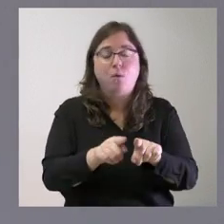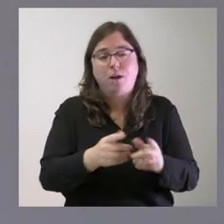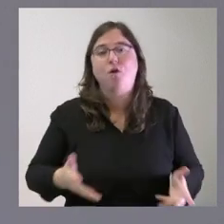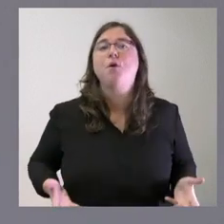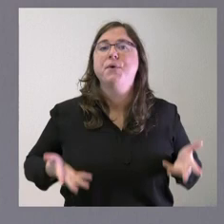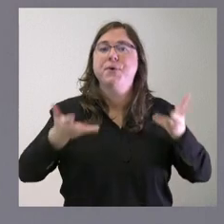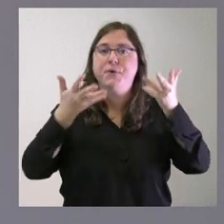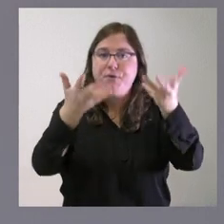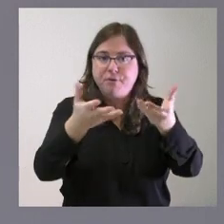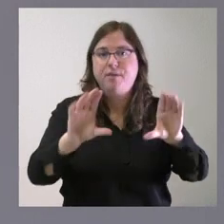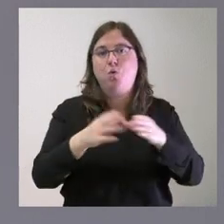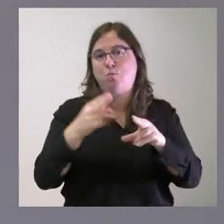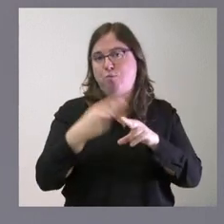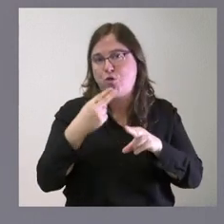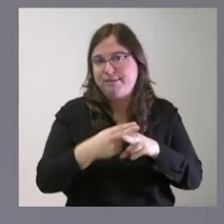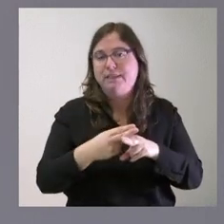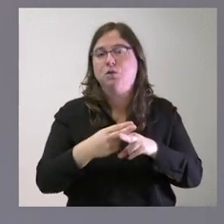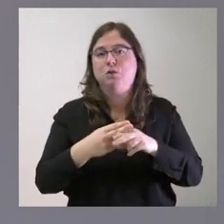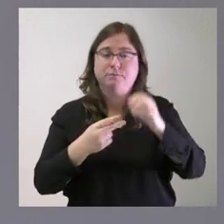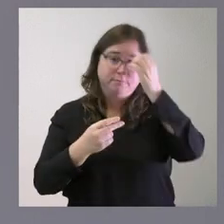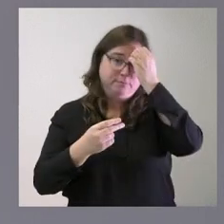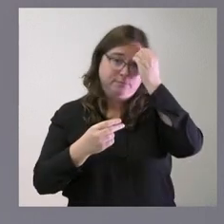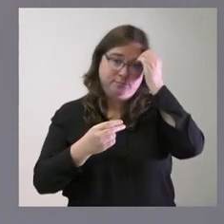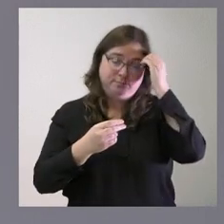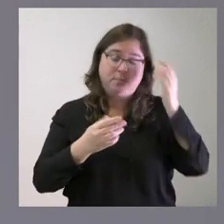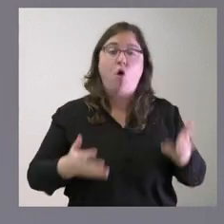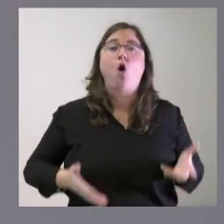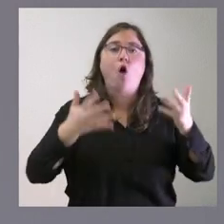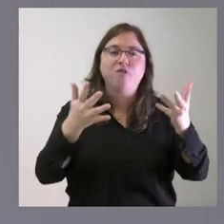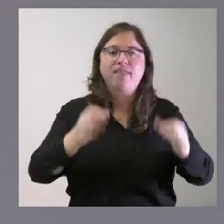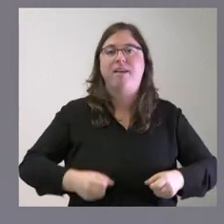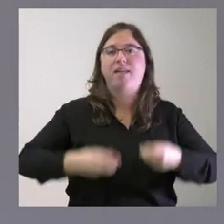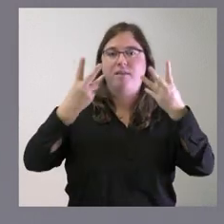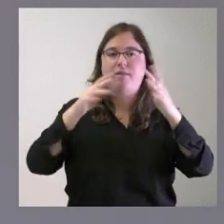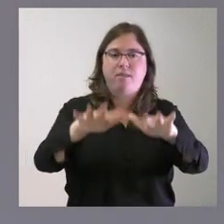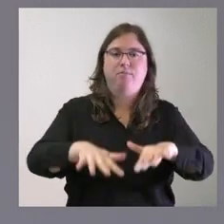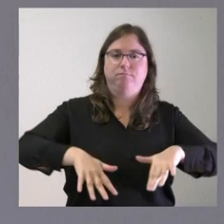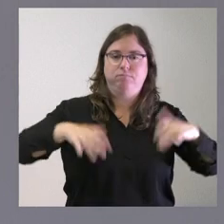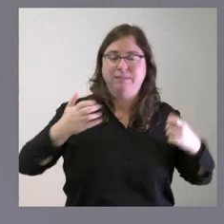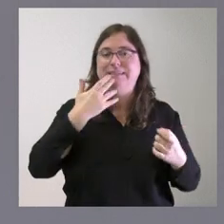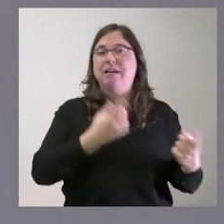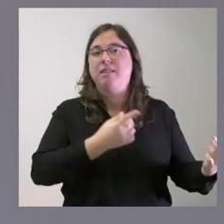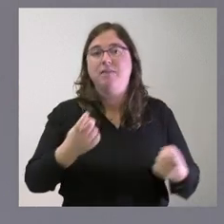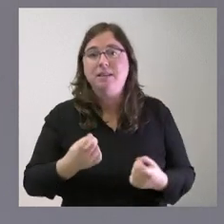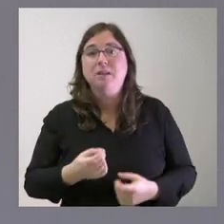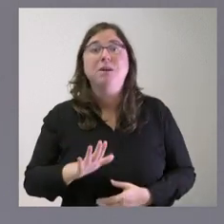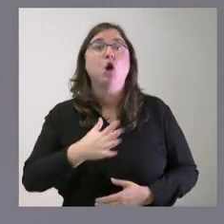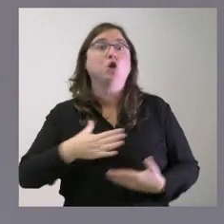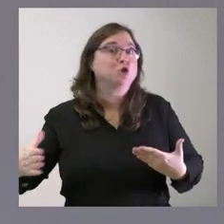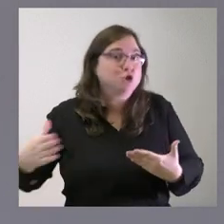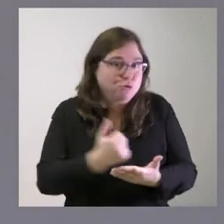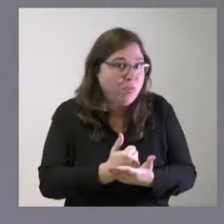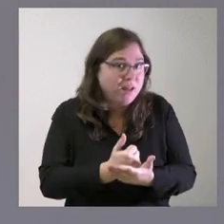de aquellos partidos o asociaciones las instalaciones que pudieran ser útiles al fin que se determina pero a lo mejor no todas